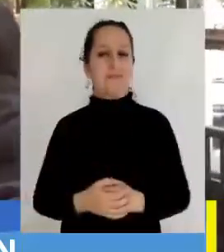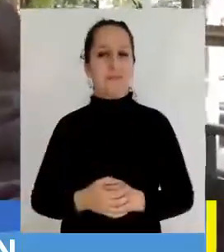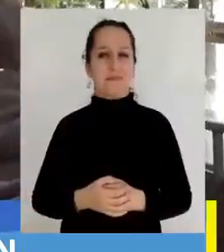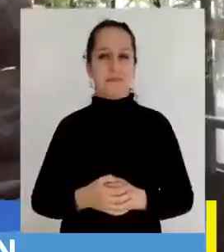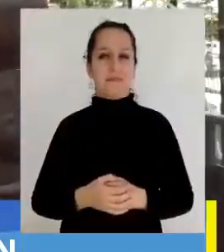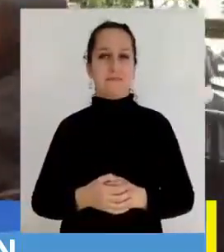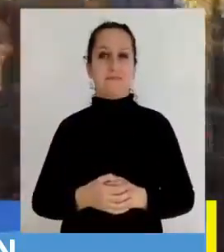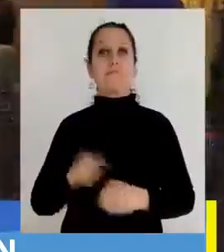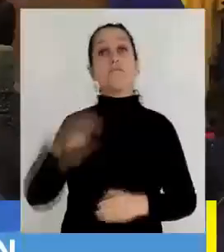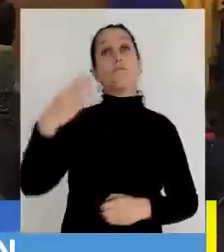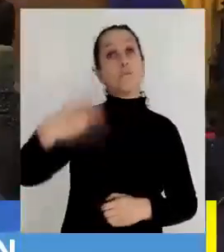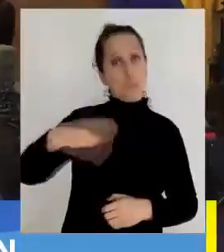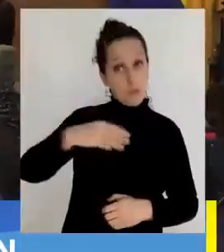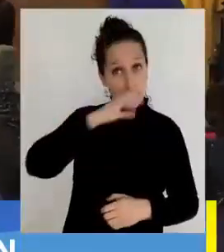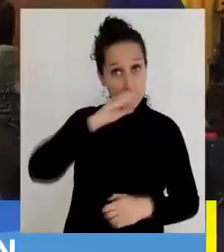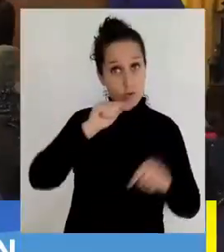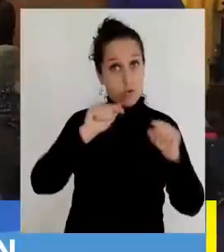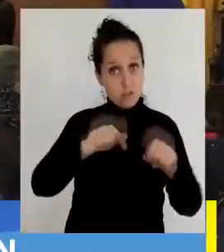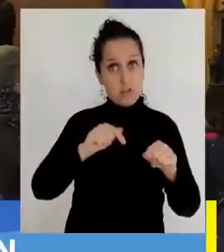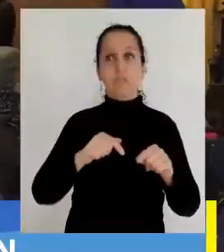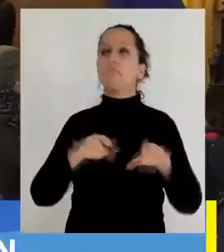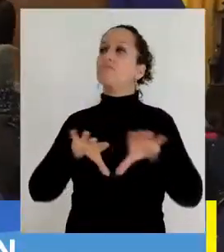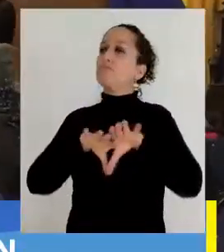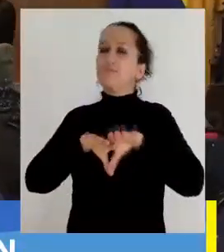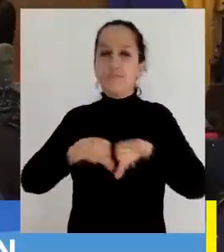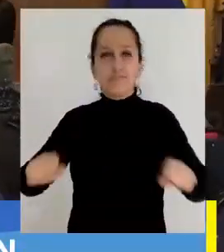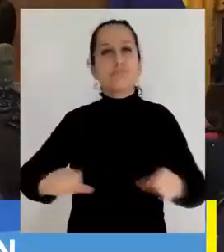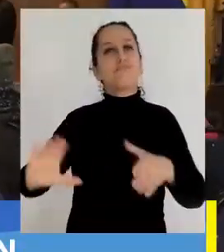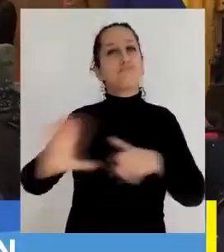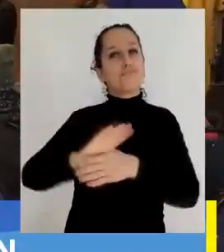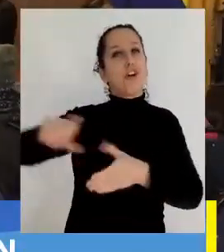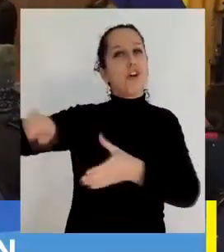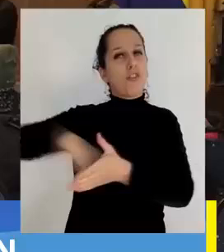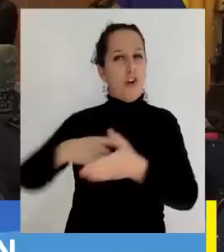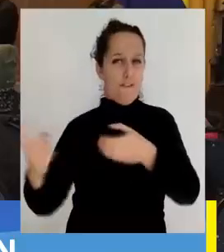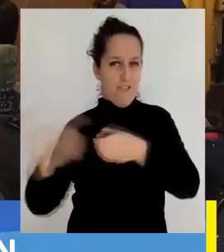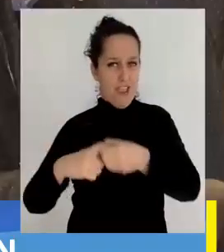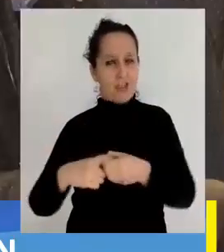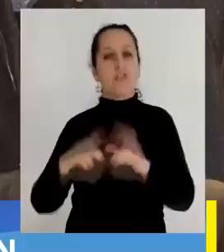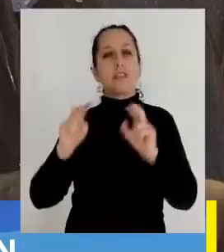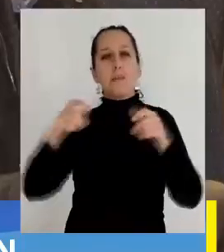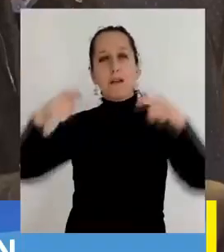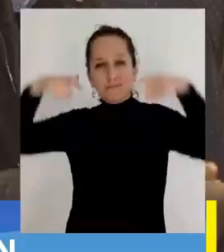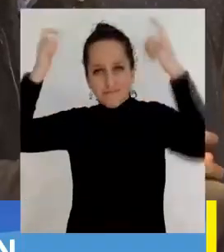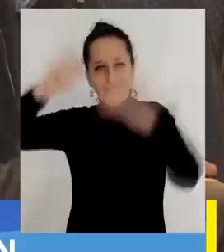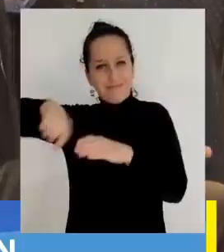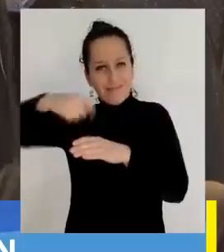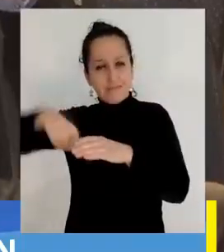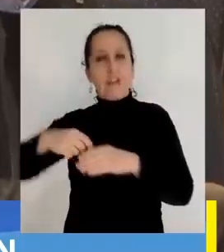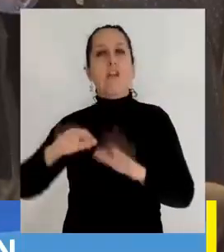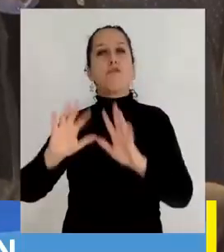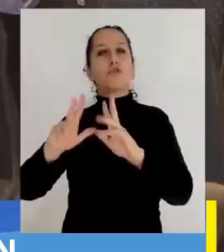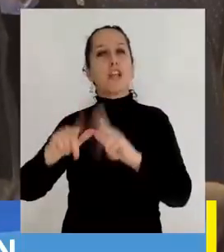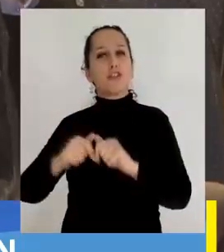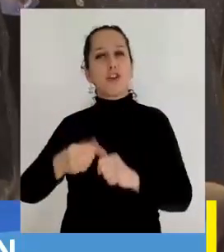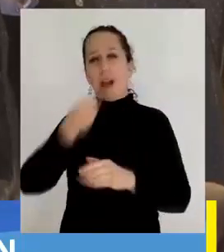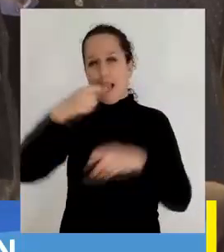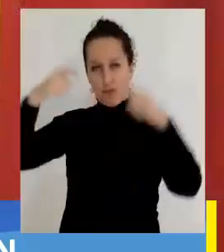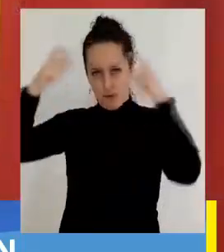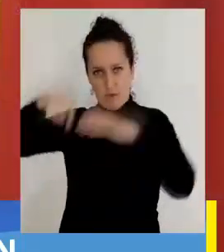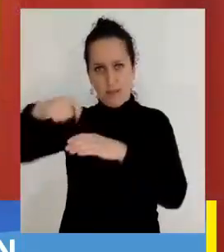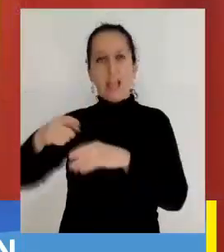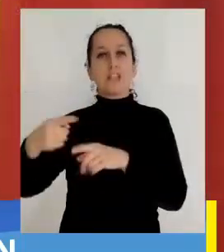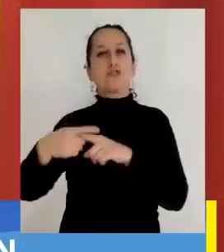penquistas. Por esto, la Municipalidad de Concepción estableció un convenio con el programa Oficios Culinarios de la Fundación